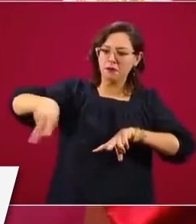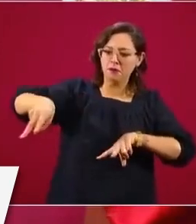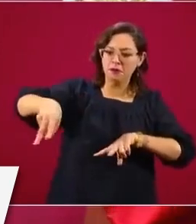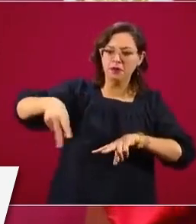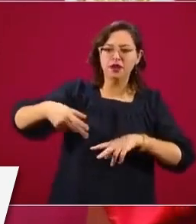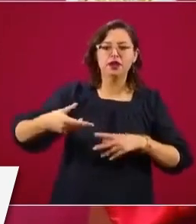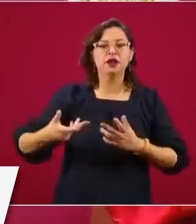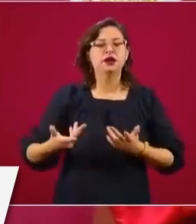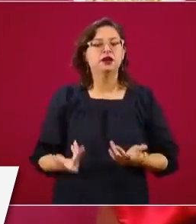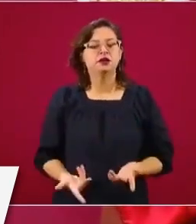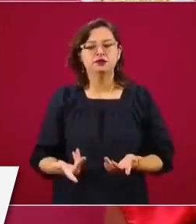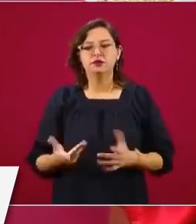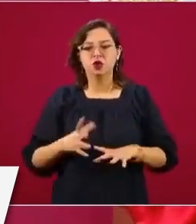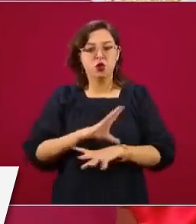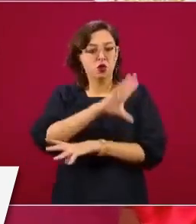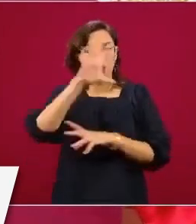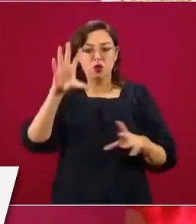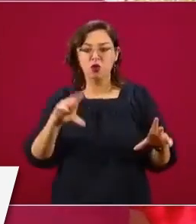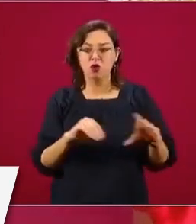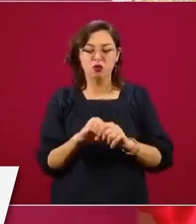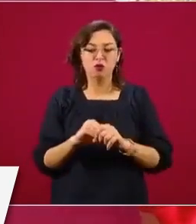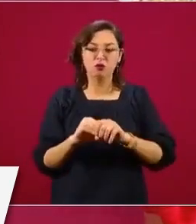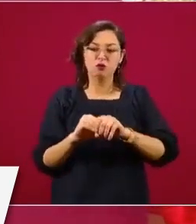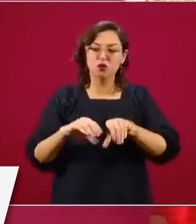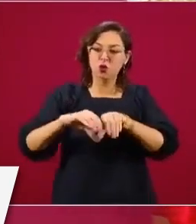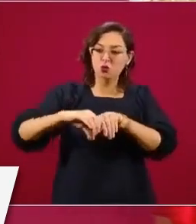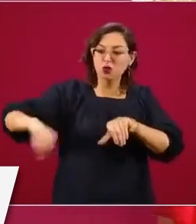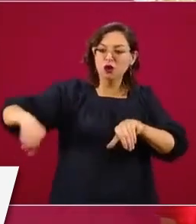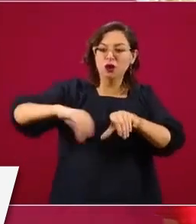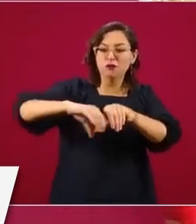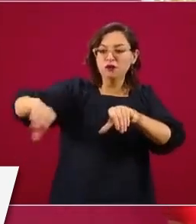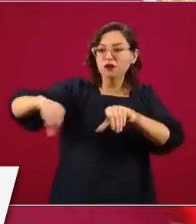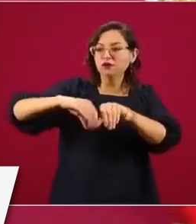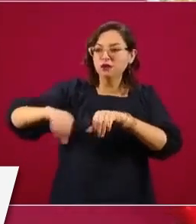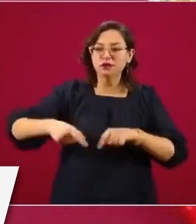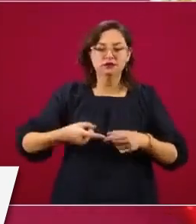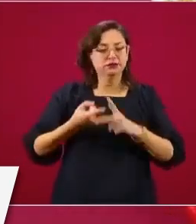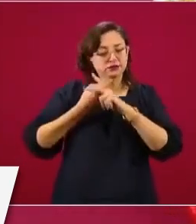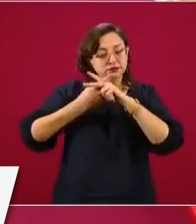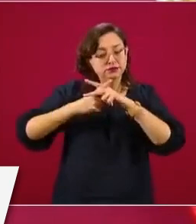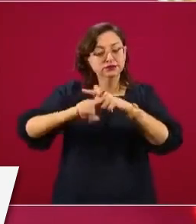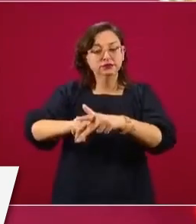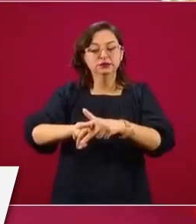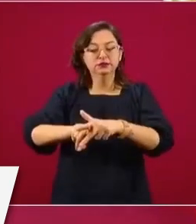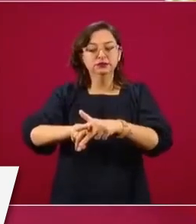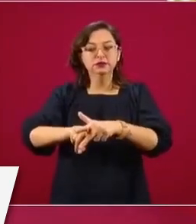rieles, va a